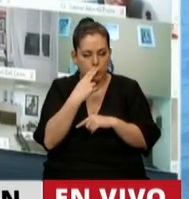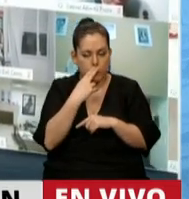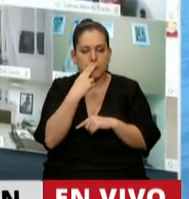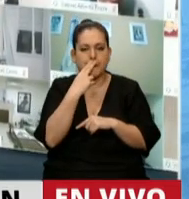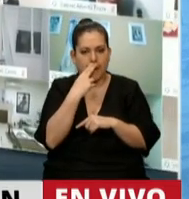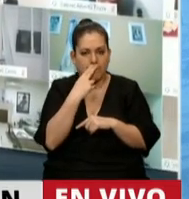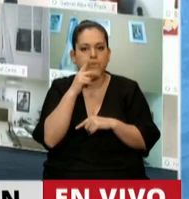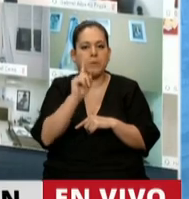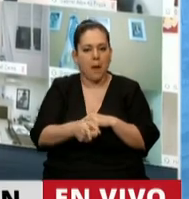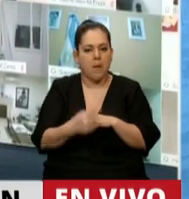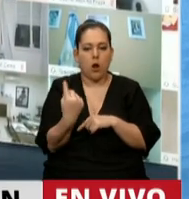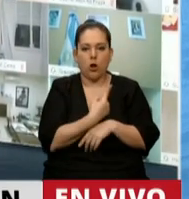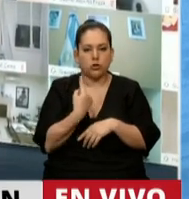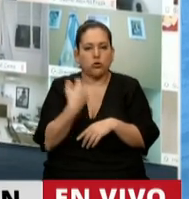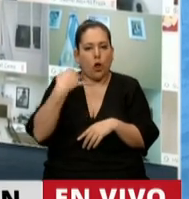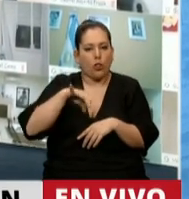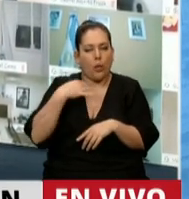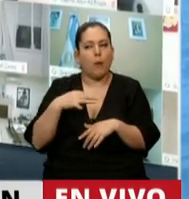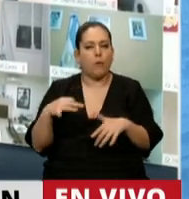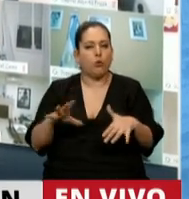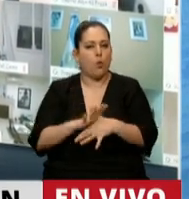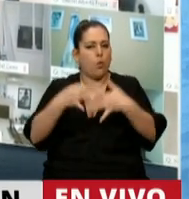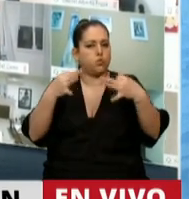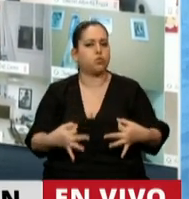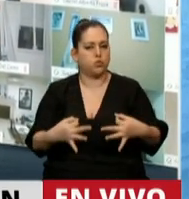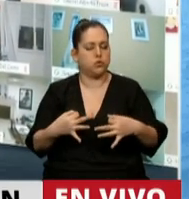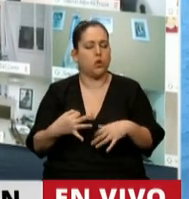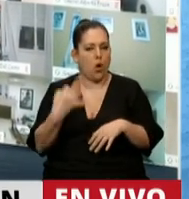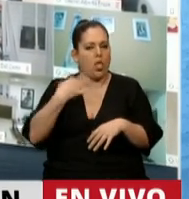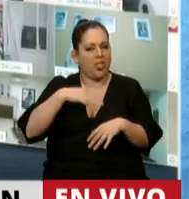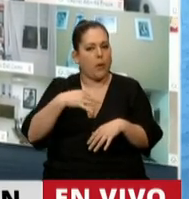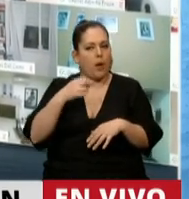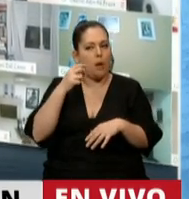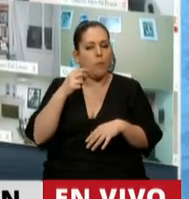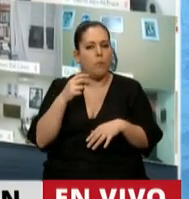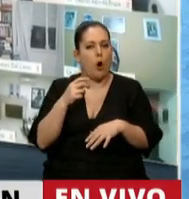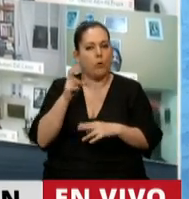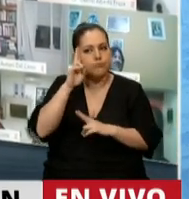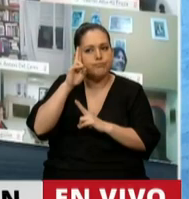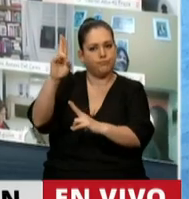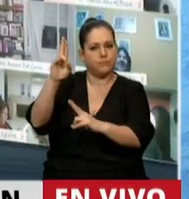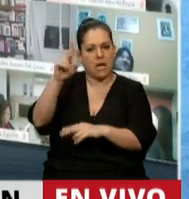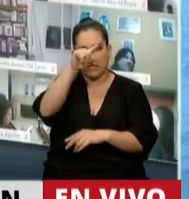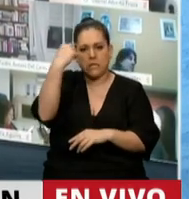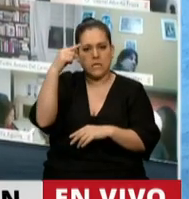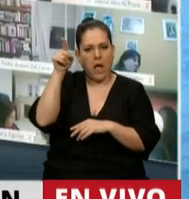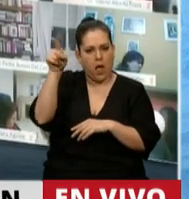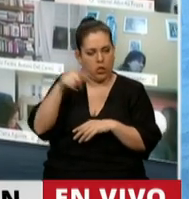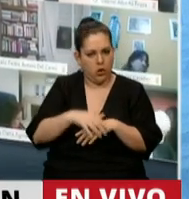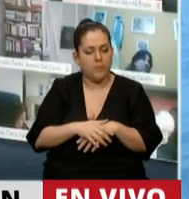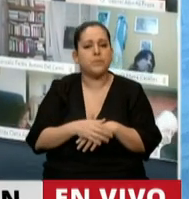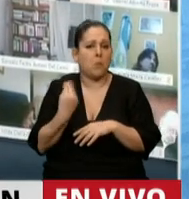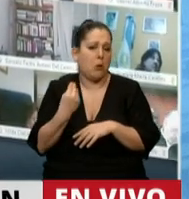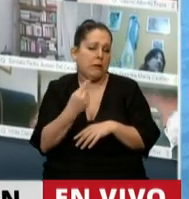también nosotros tenemos que ser demasiado justos y también debemos hacer respetar al Estado. Si no, muchas